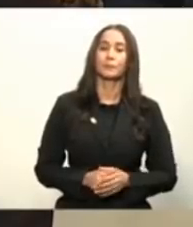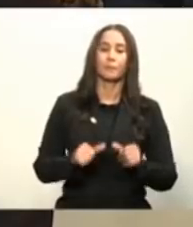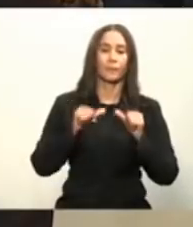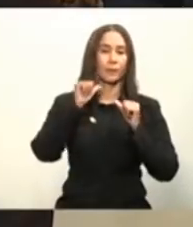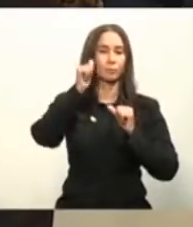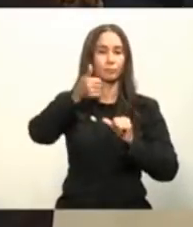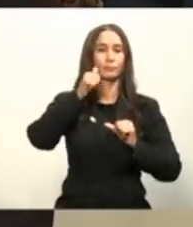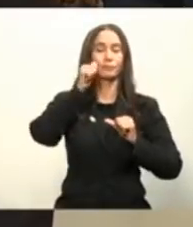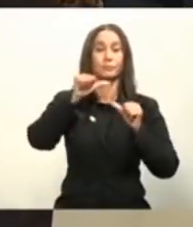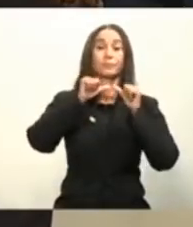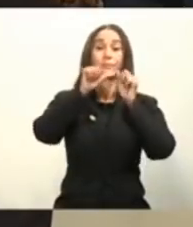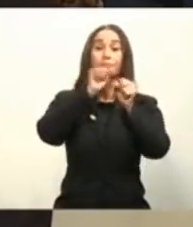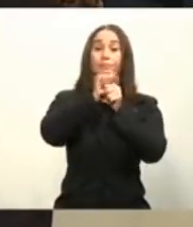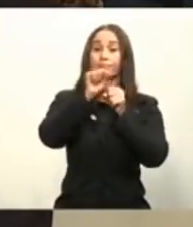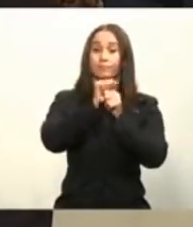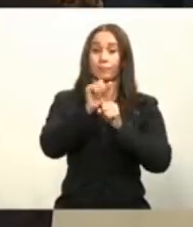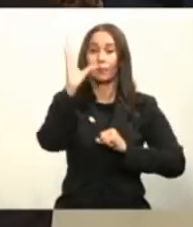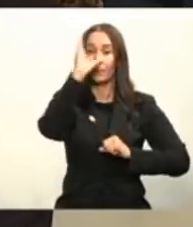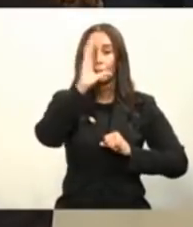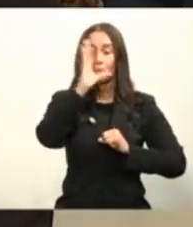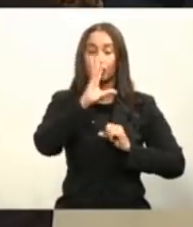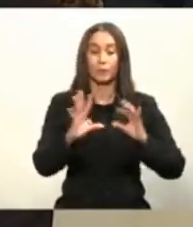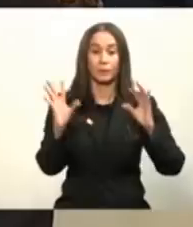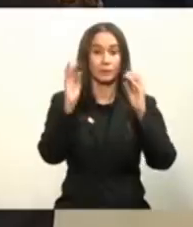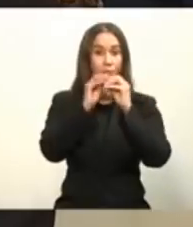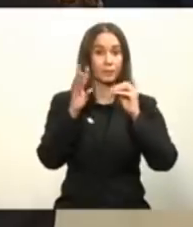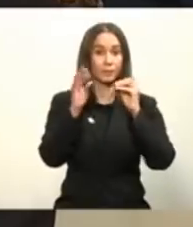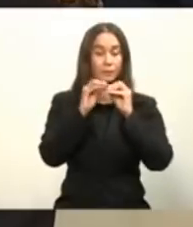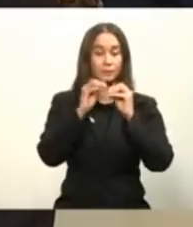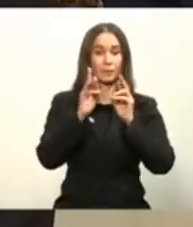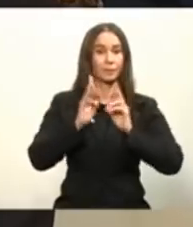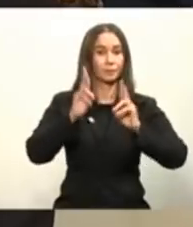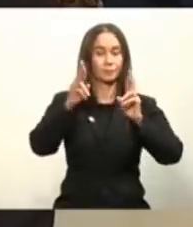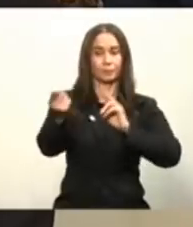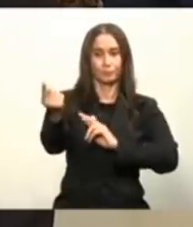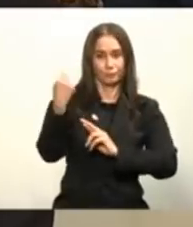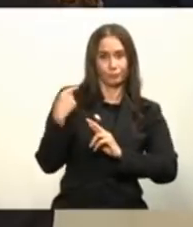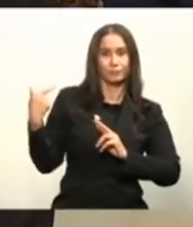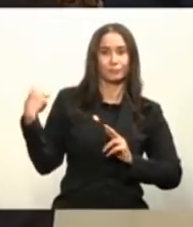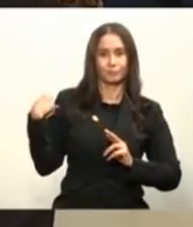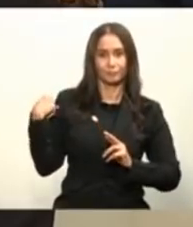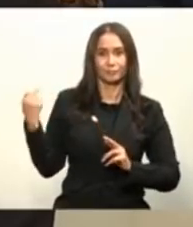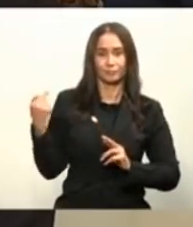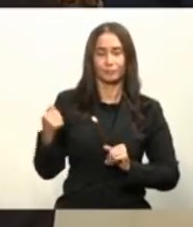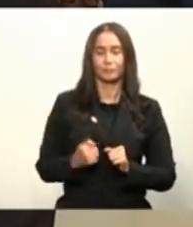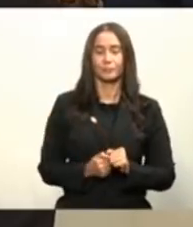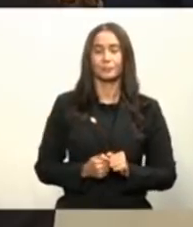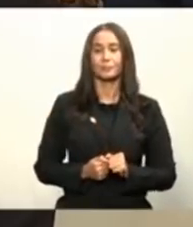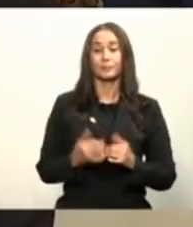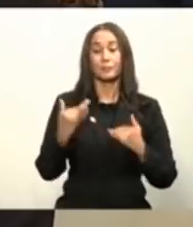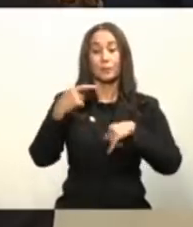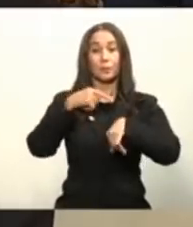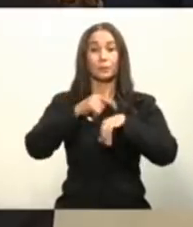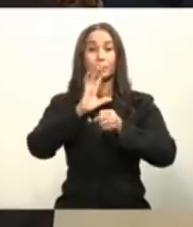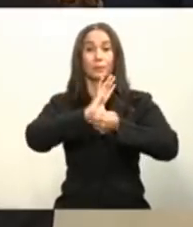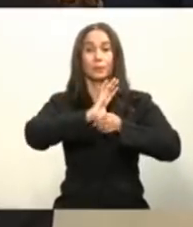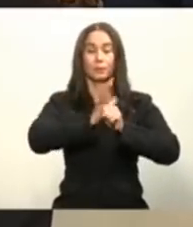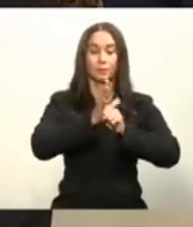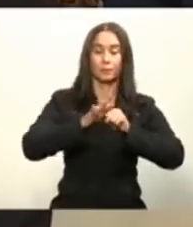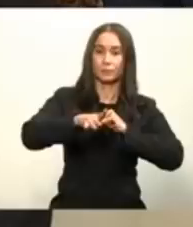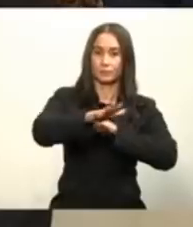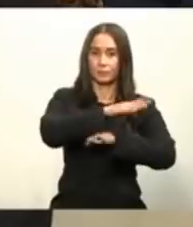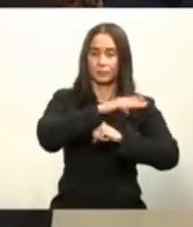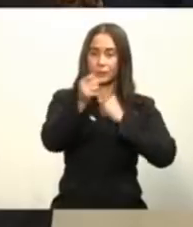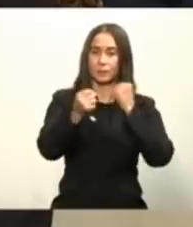día es buscar que lleguen esas vacunas lo antes posible en este momento de pandemia esa